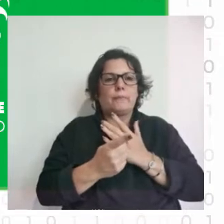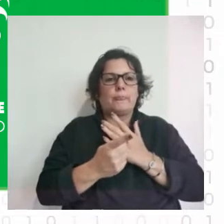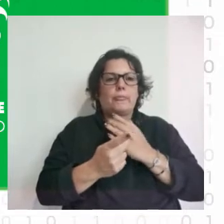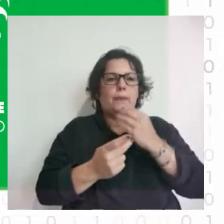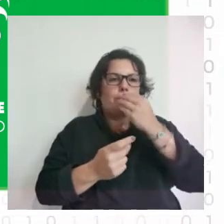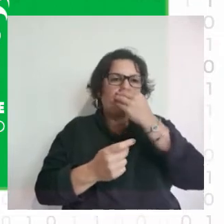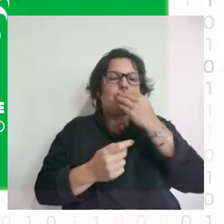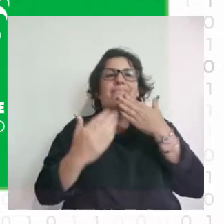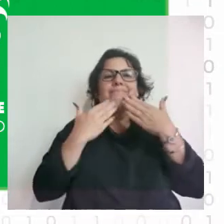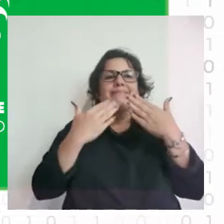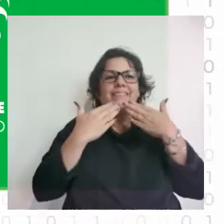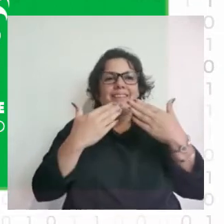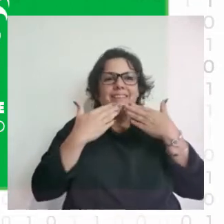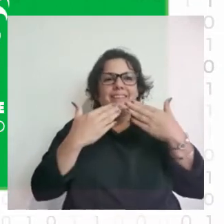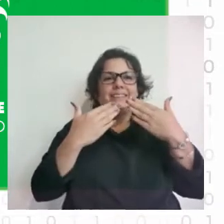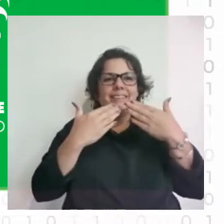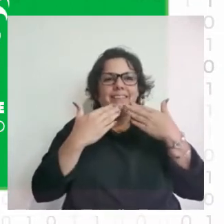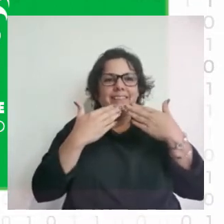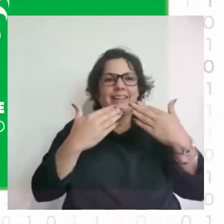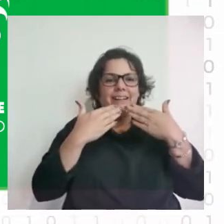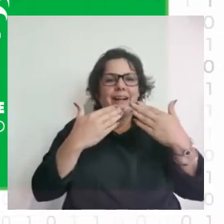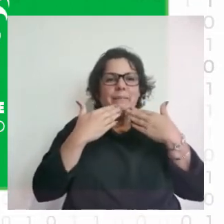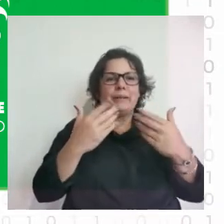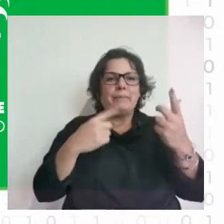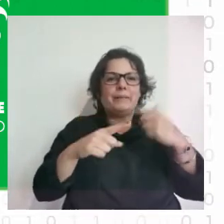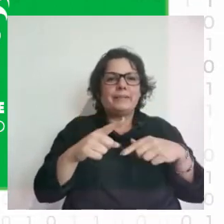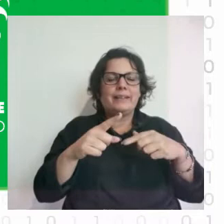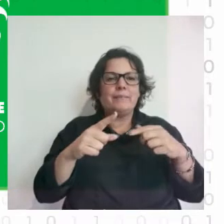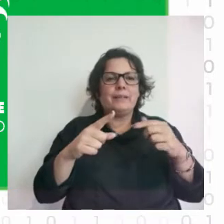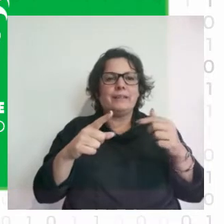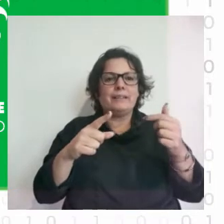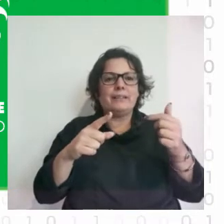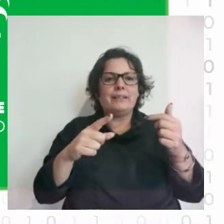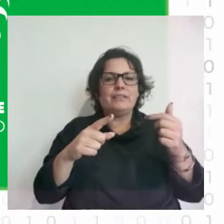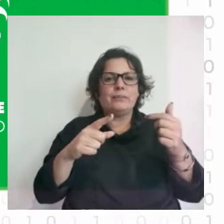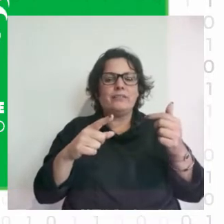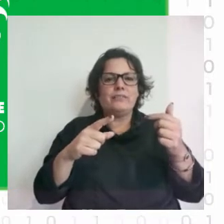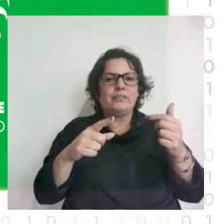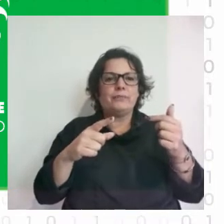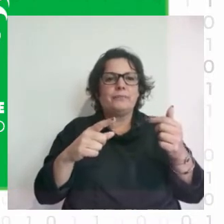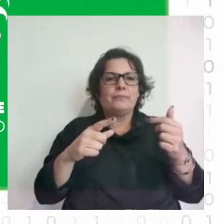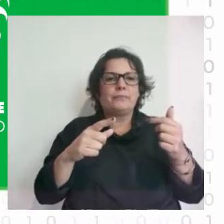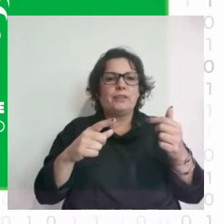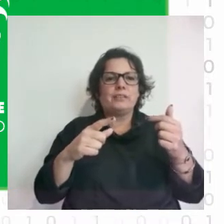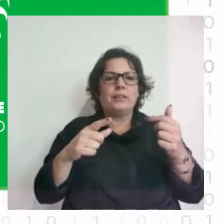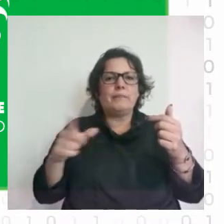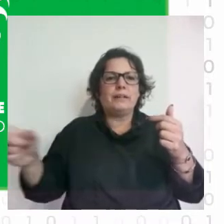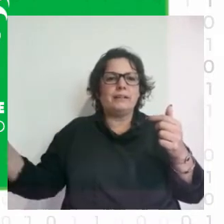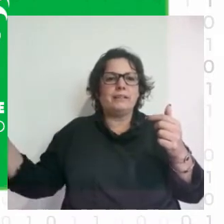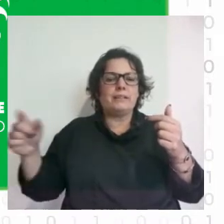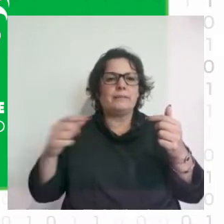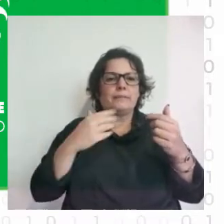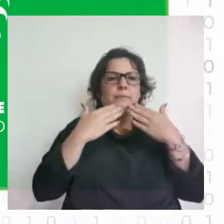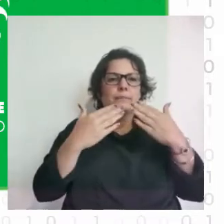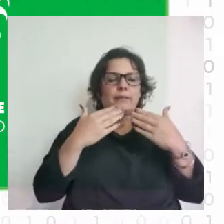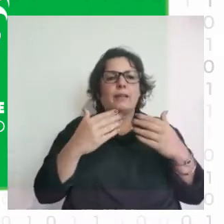Muchísimas gracias. Sí, muchísimas gracias Camila y Eugenia. La verdad que soñada la presentación, le pusieron mucha onda, muy